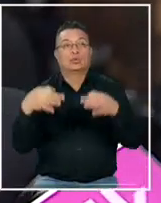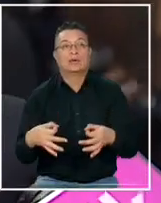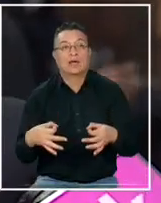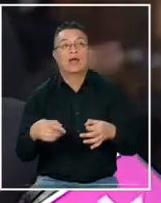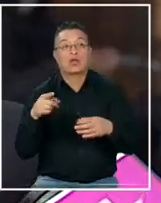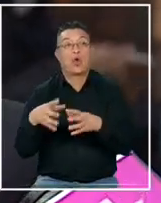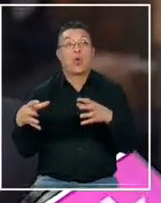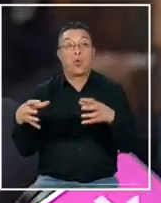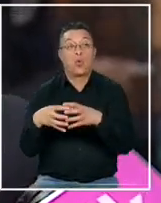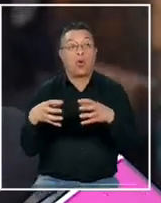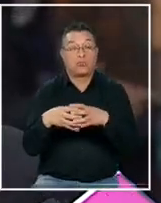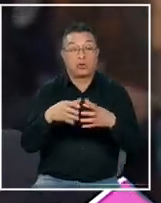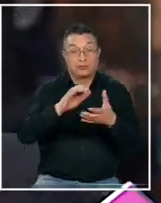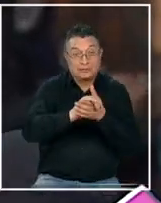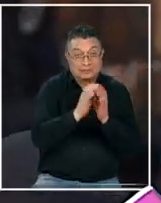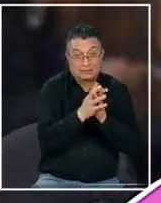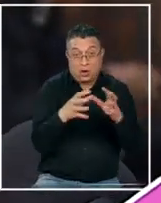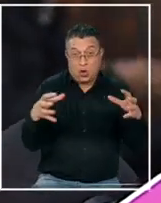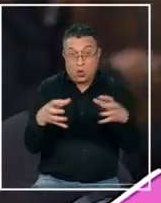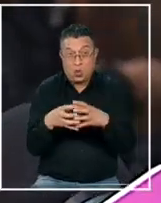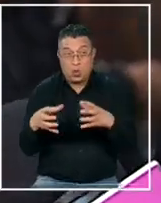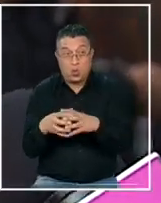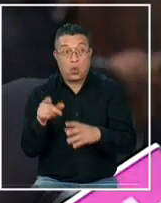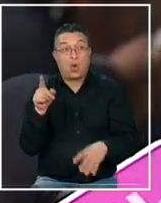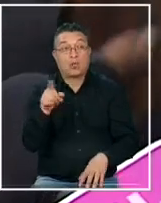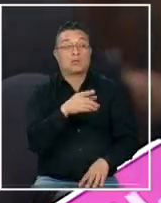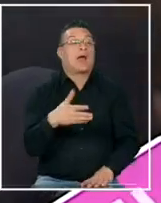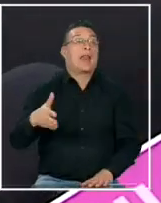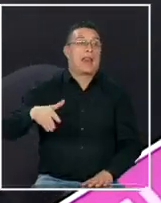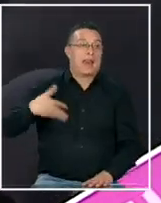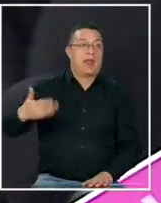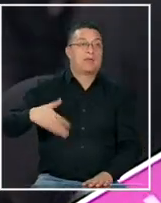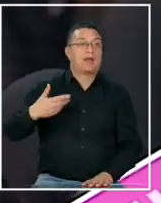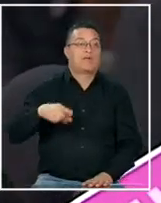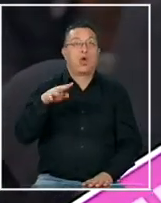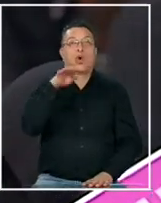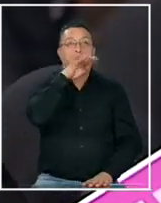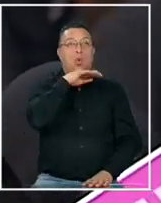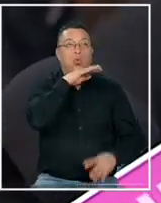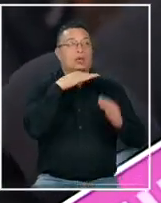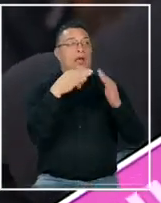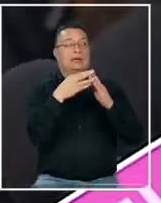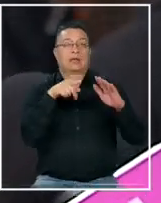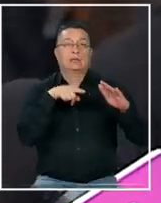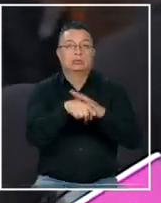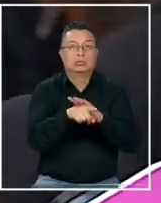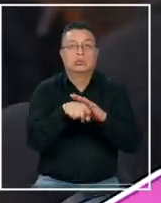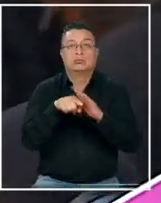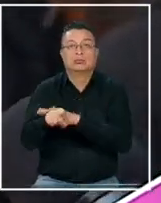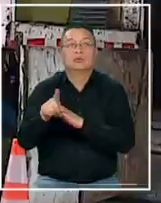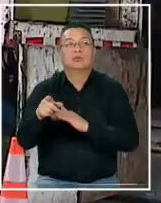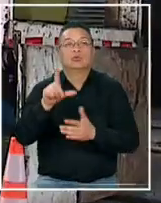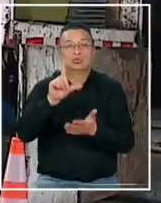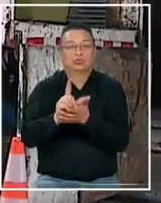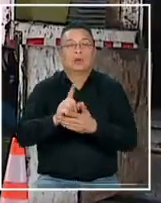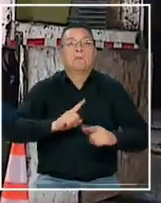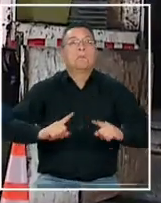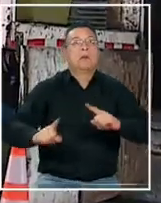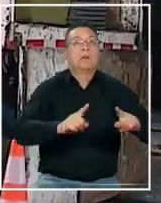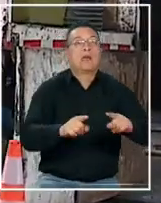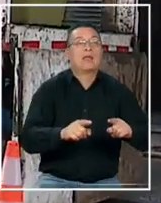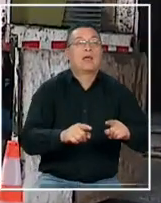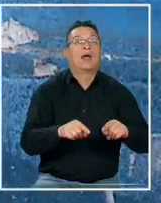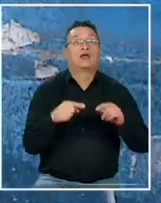los grupos organizados las bandas organizadas lamentablemente usan casas como esta y otras como centros de operaciones